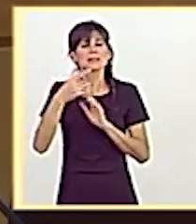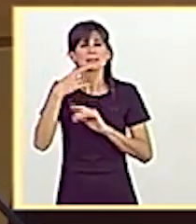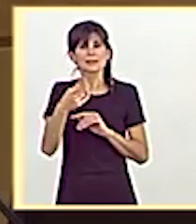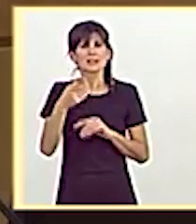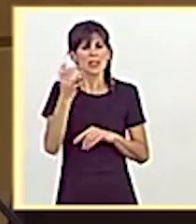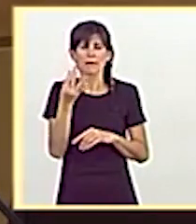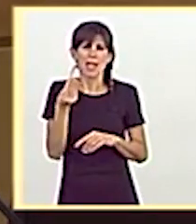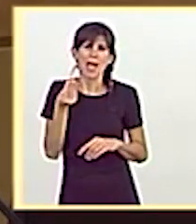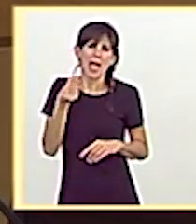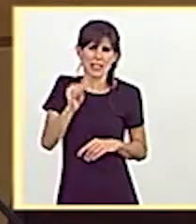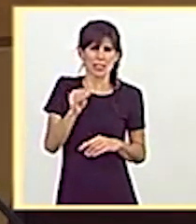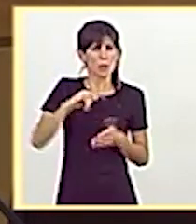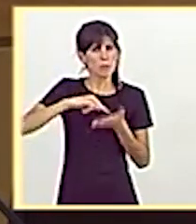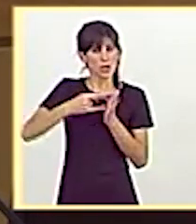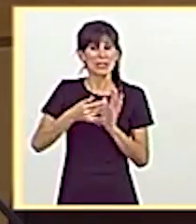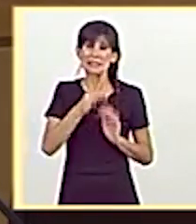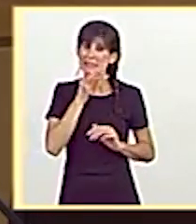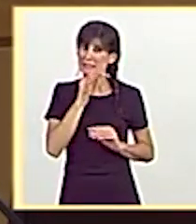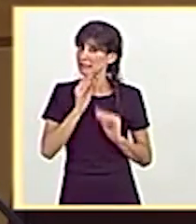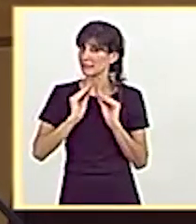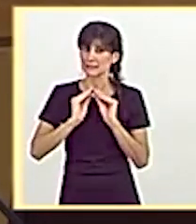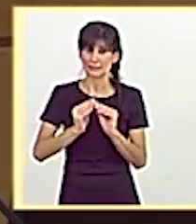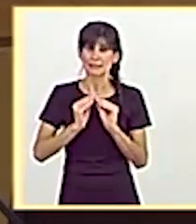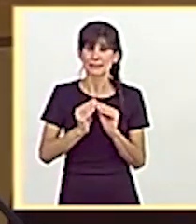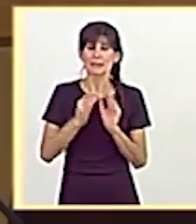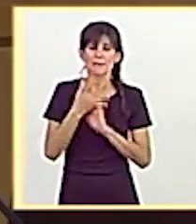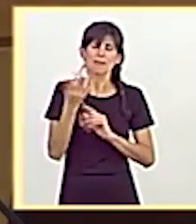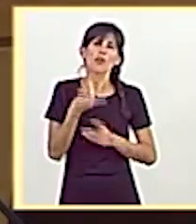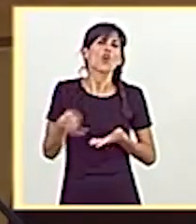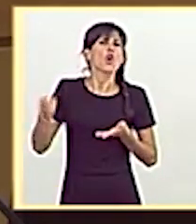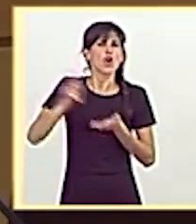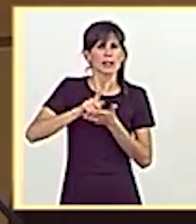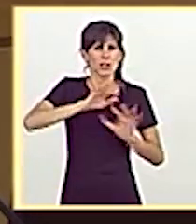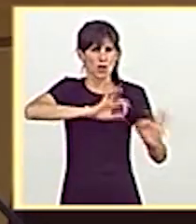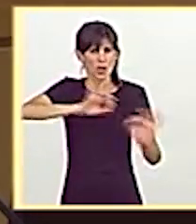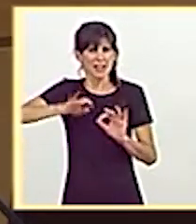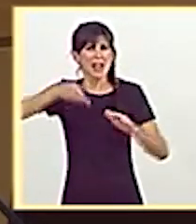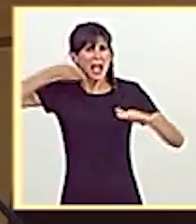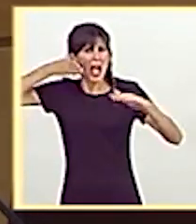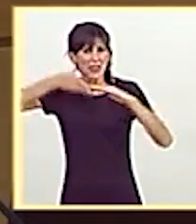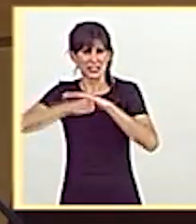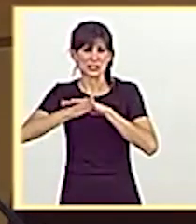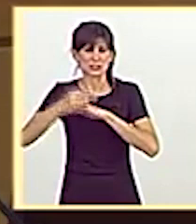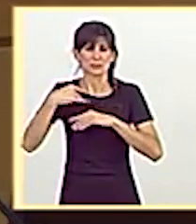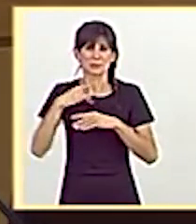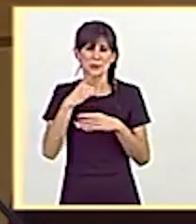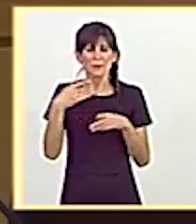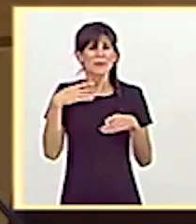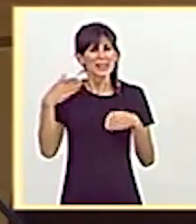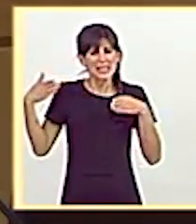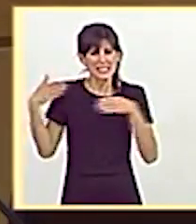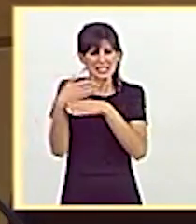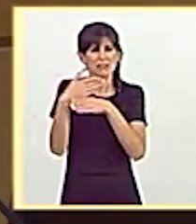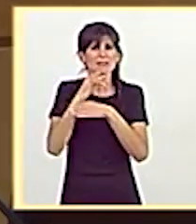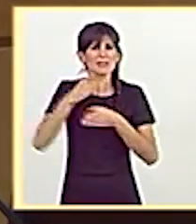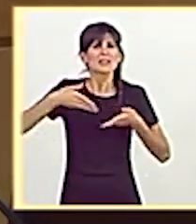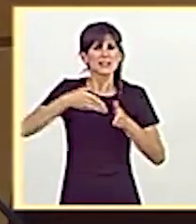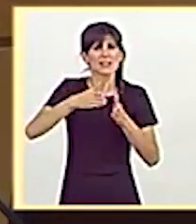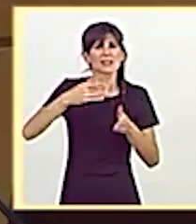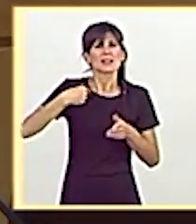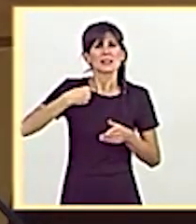deberíamos añadir como proyecto pendiente de ejecución la reordenación de los accesos en la intersección con la carretera JIP